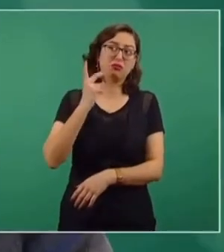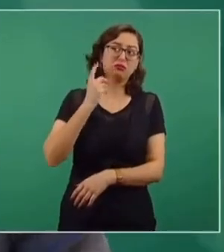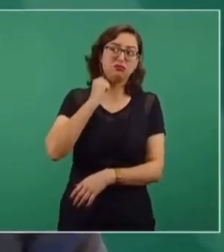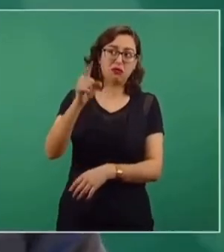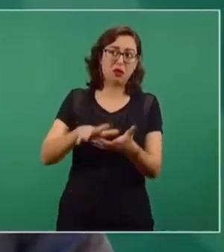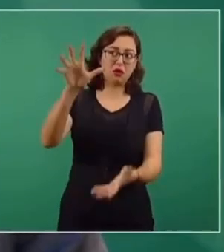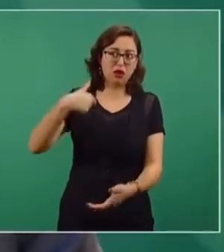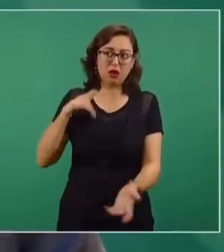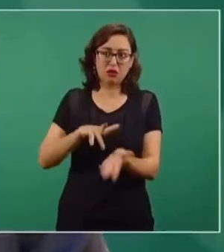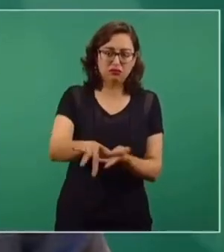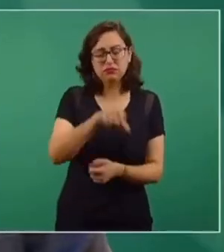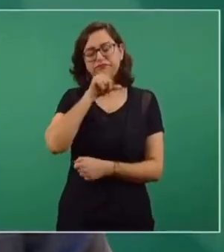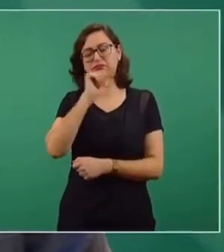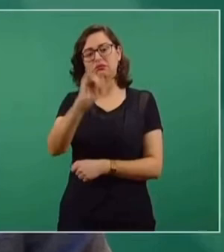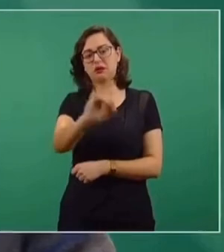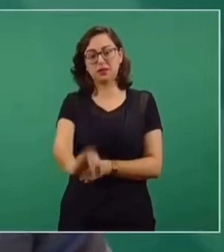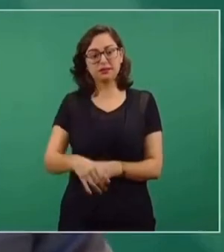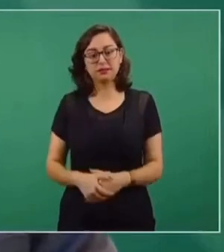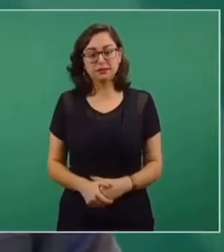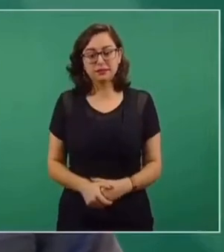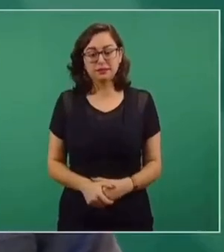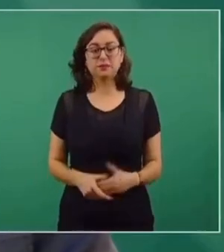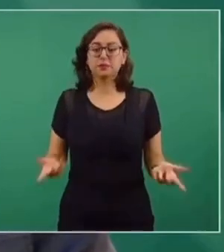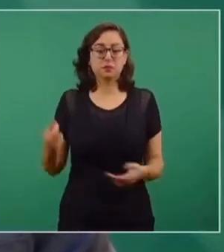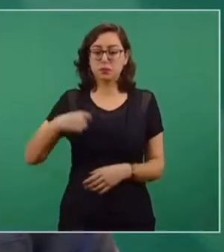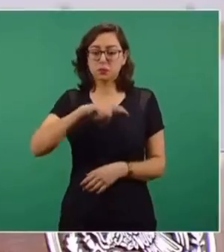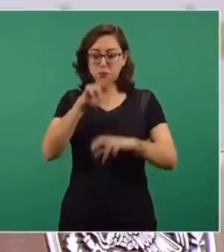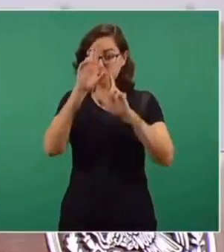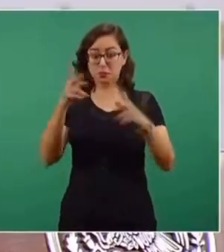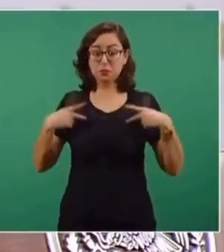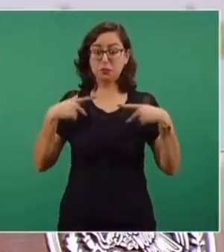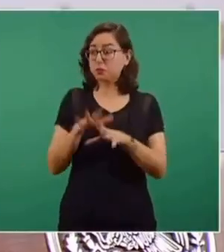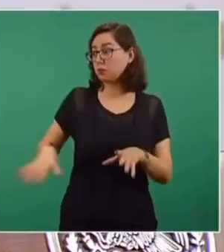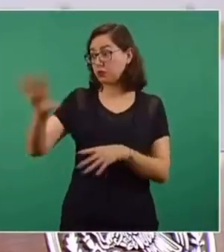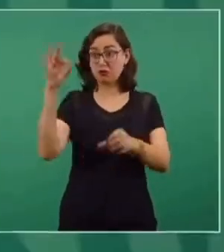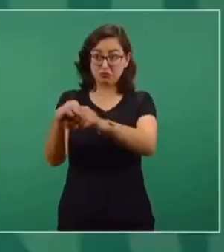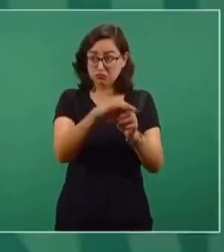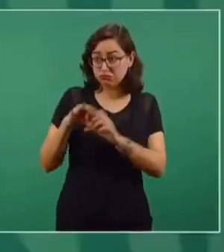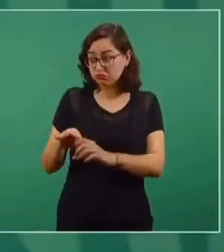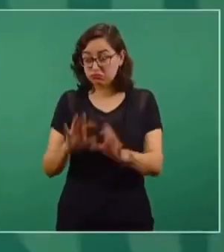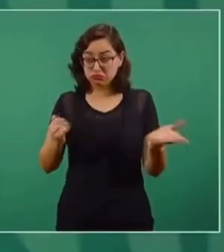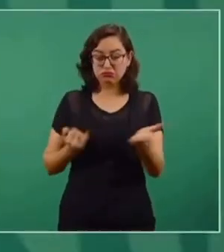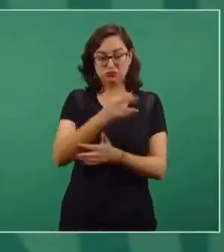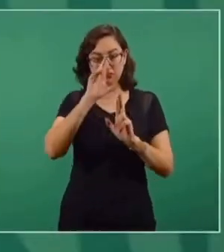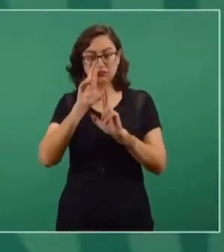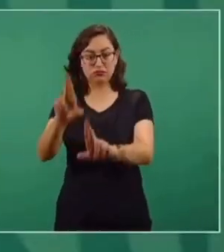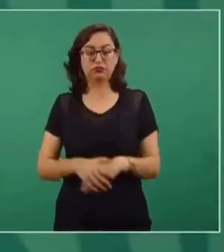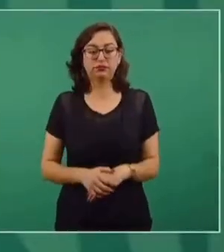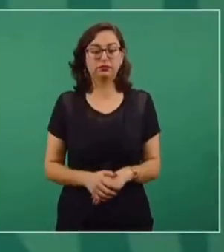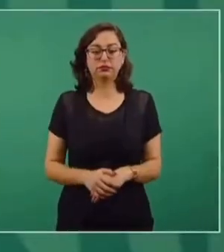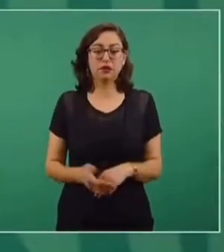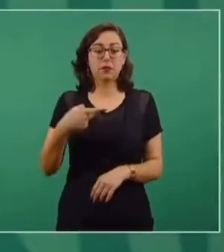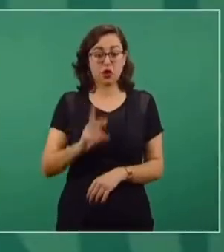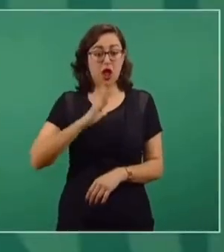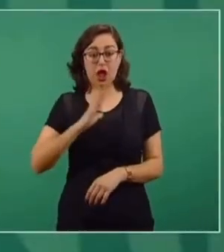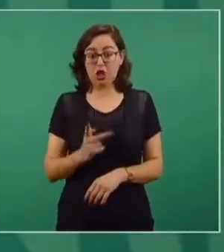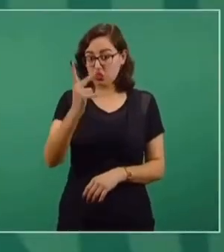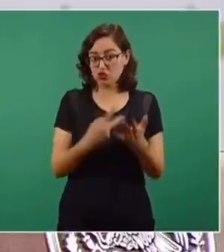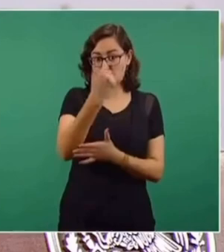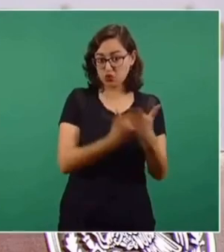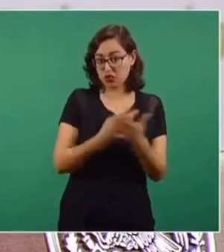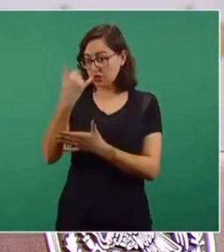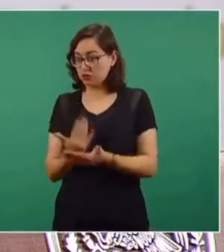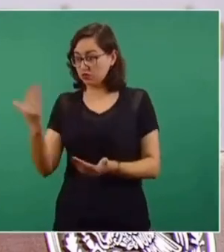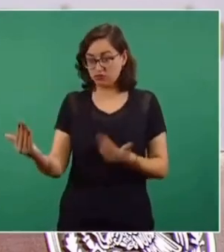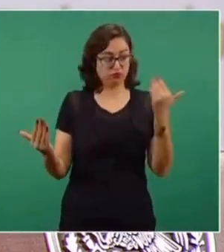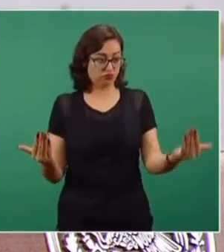lo haríamos. Nosotros vamos a respetar lo que la gente decida. Eso sí, hay dos políticas claras, dos proyectos de